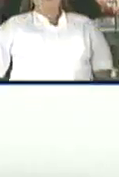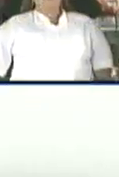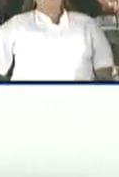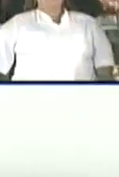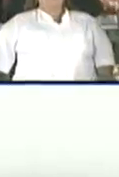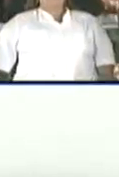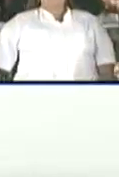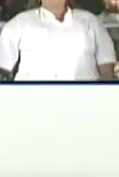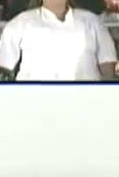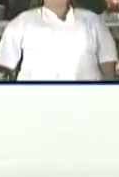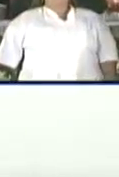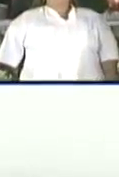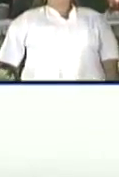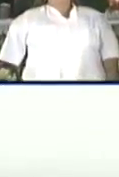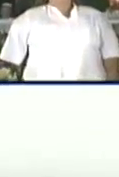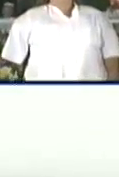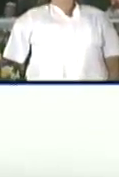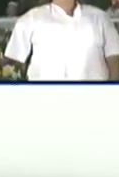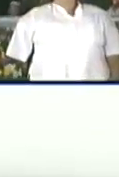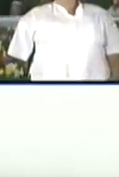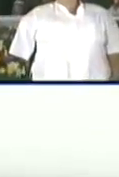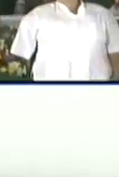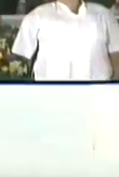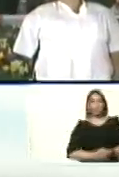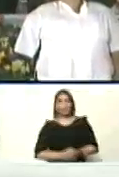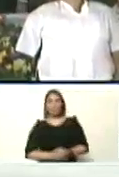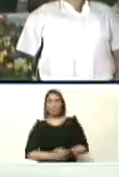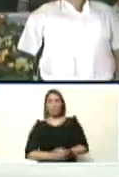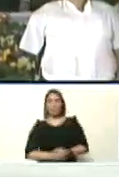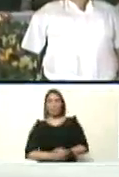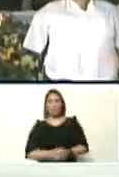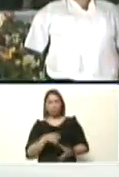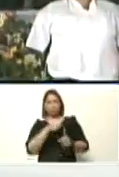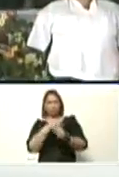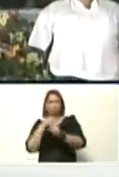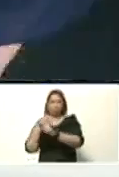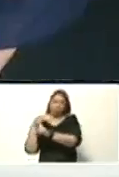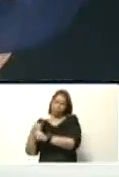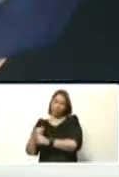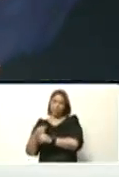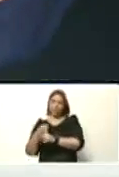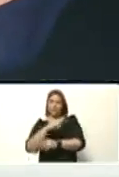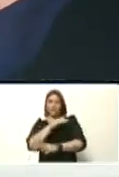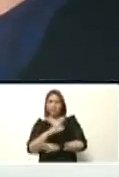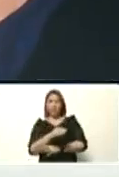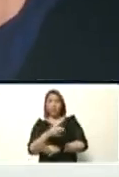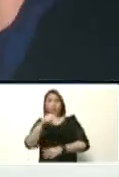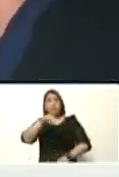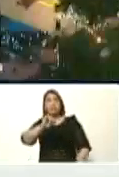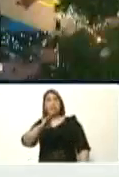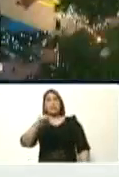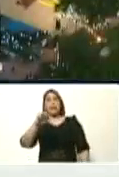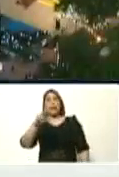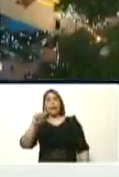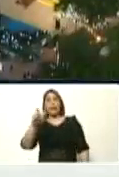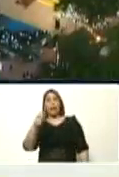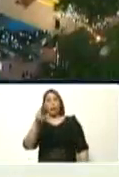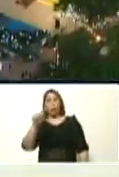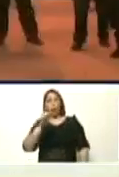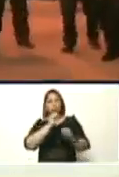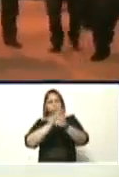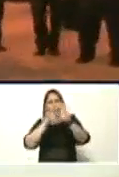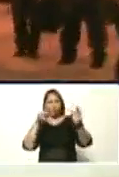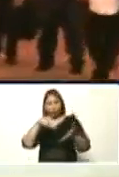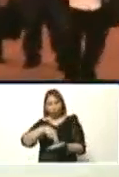agredir con sanciones ilegales, ilegítimas pero Nicaragua está allí, brillante, colorida, de pie